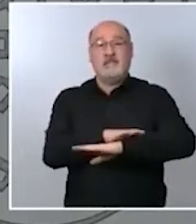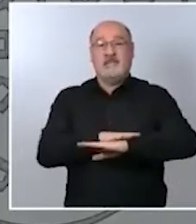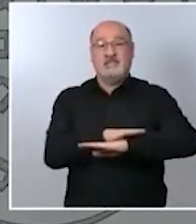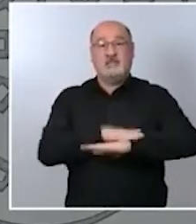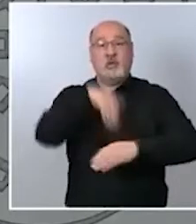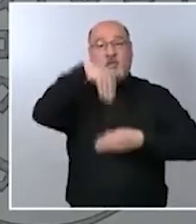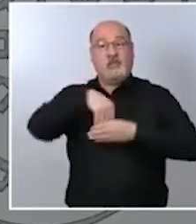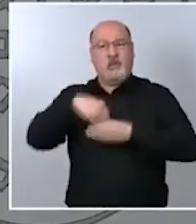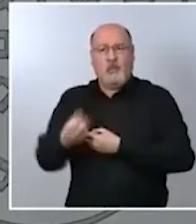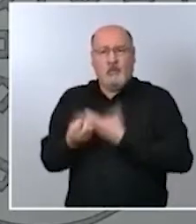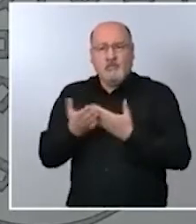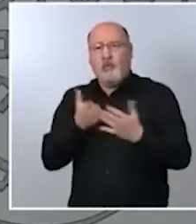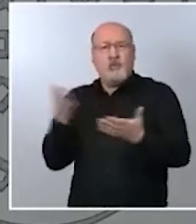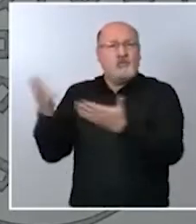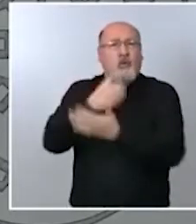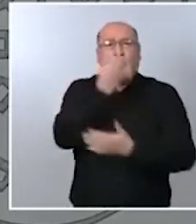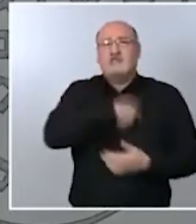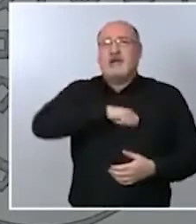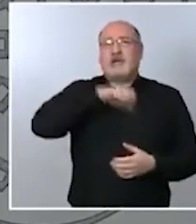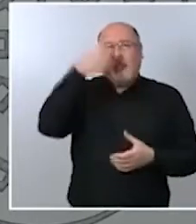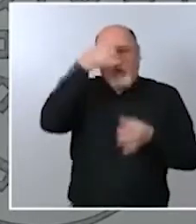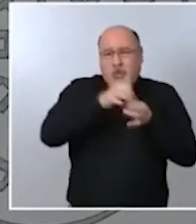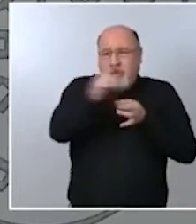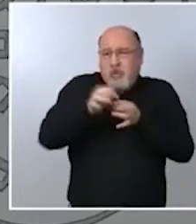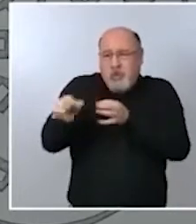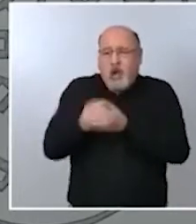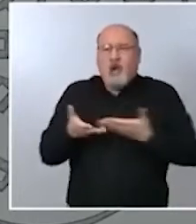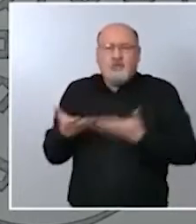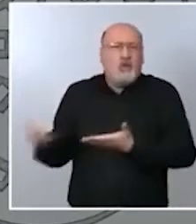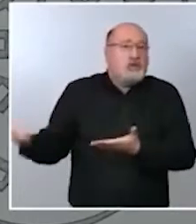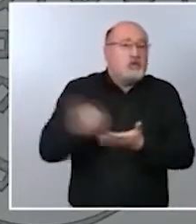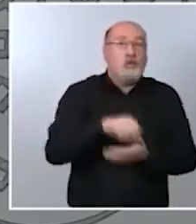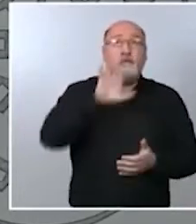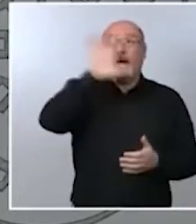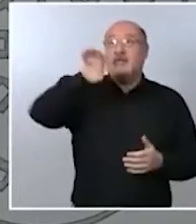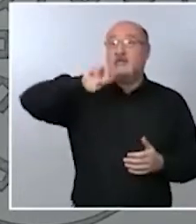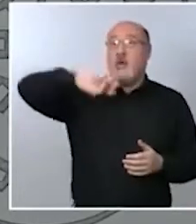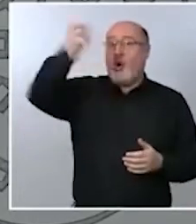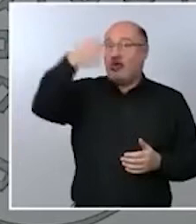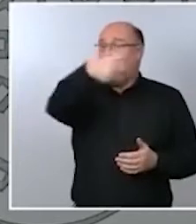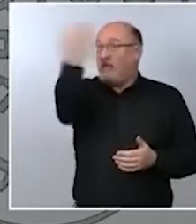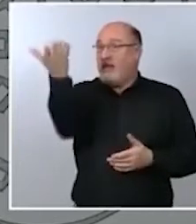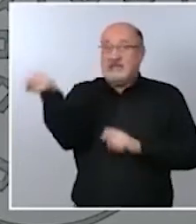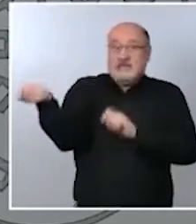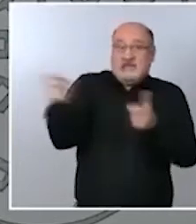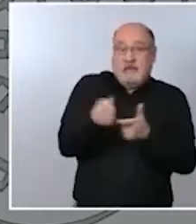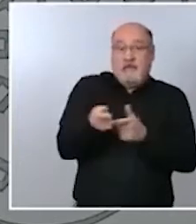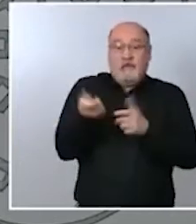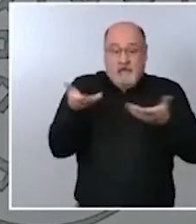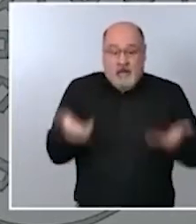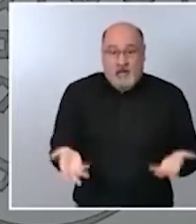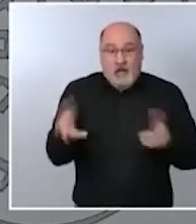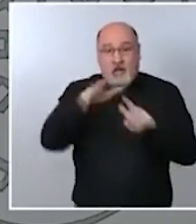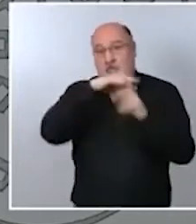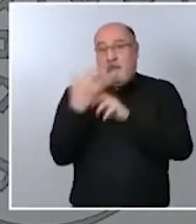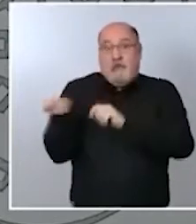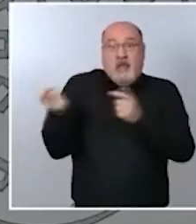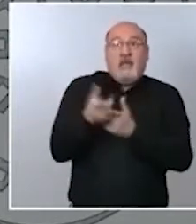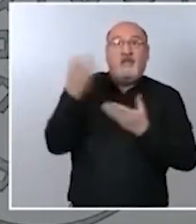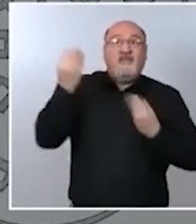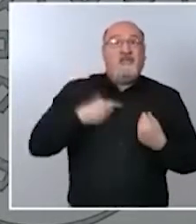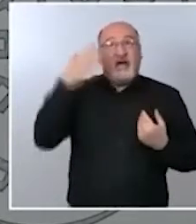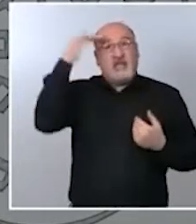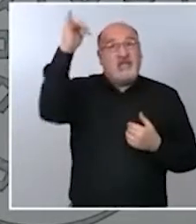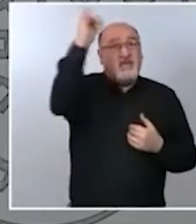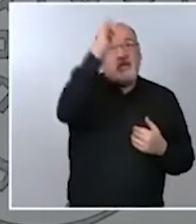circunstancias adversas en donde en otros países que han vivido y que viven asiduamente situaciones similares a